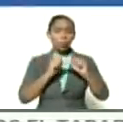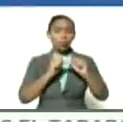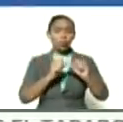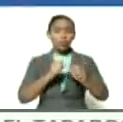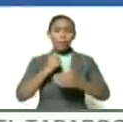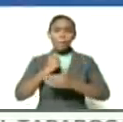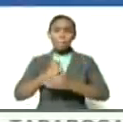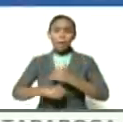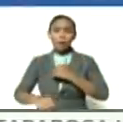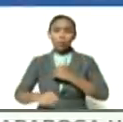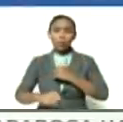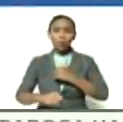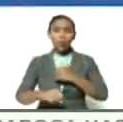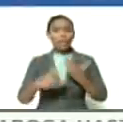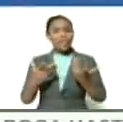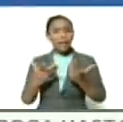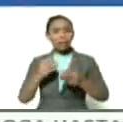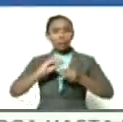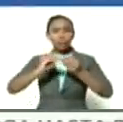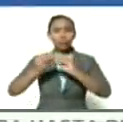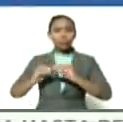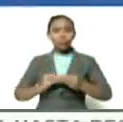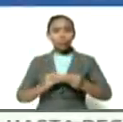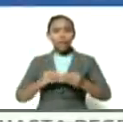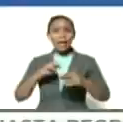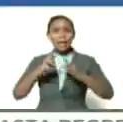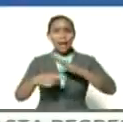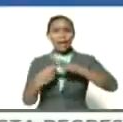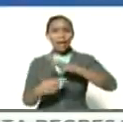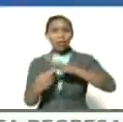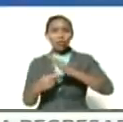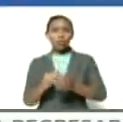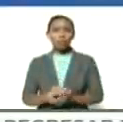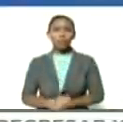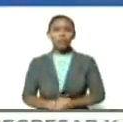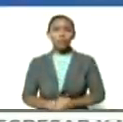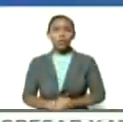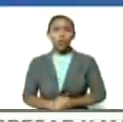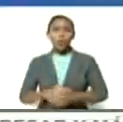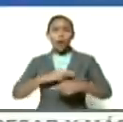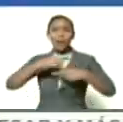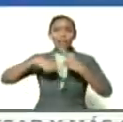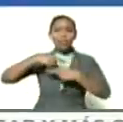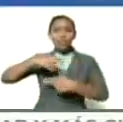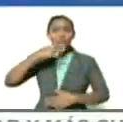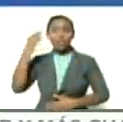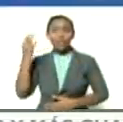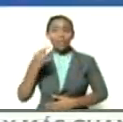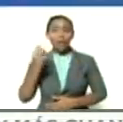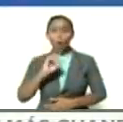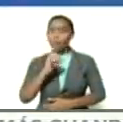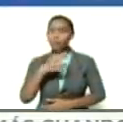de creación y recreación una revolución verdadera no puede estancarse